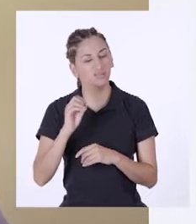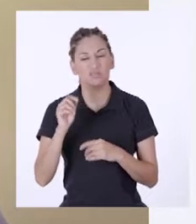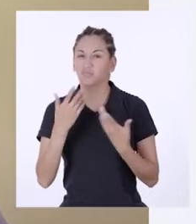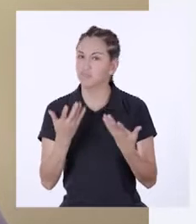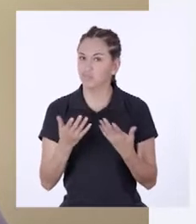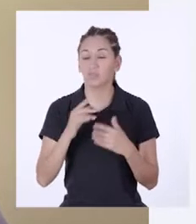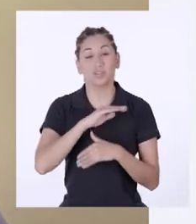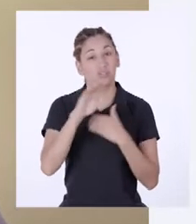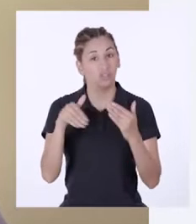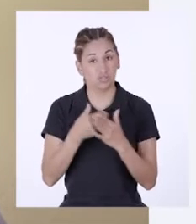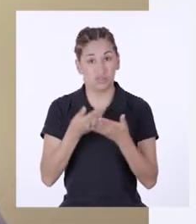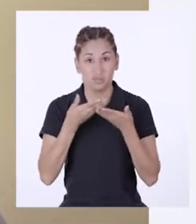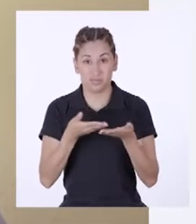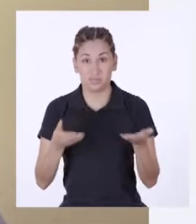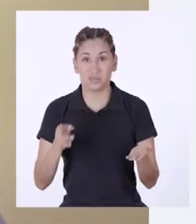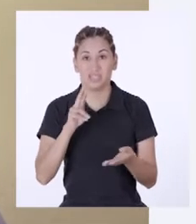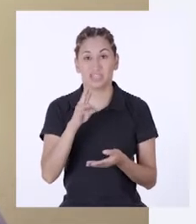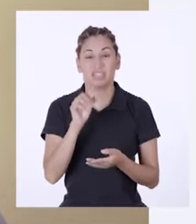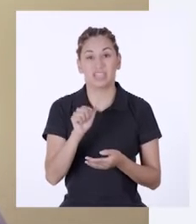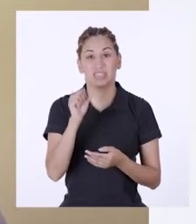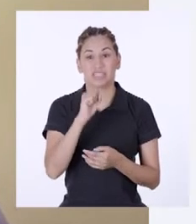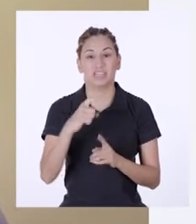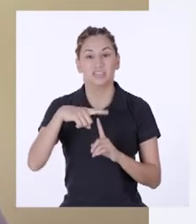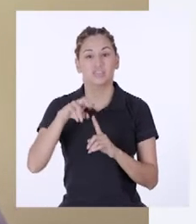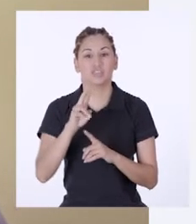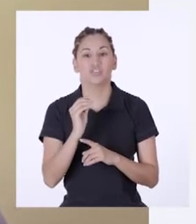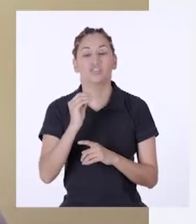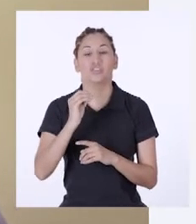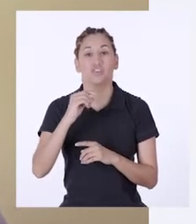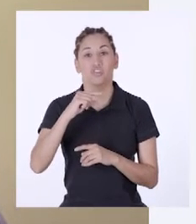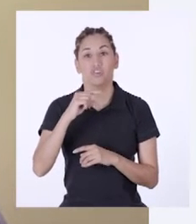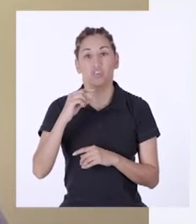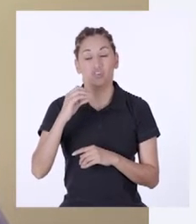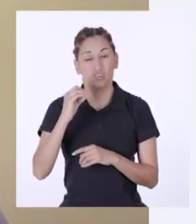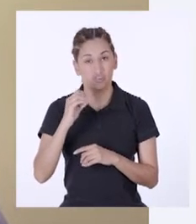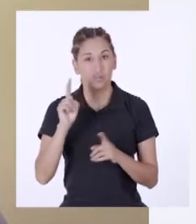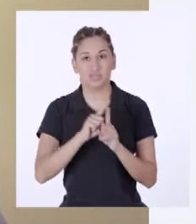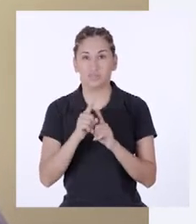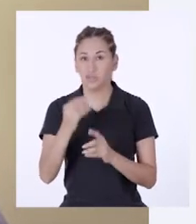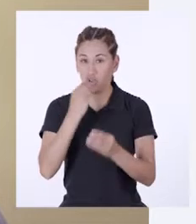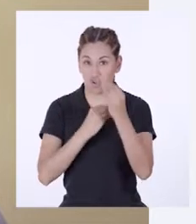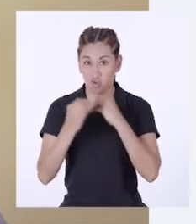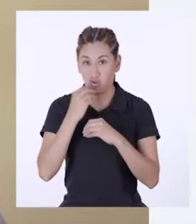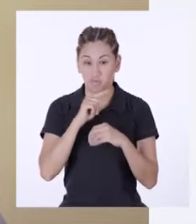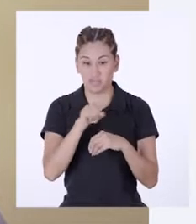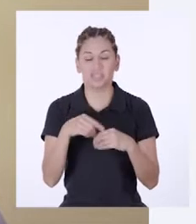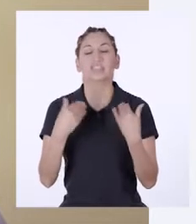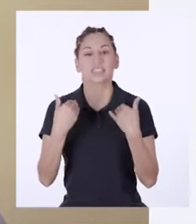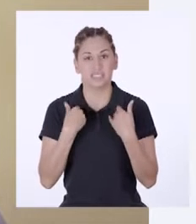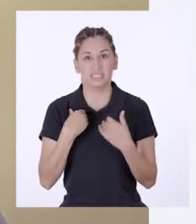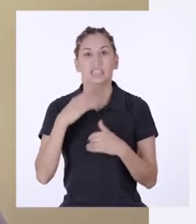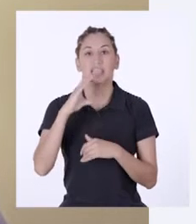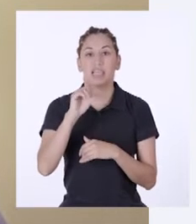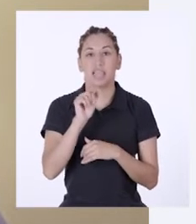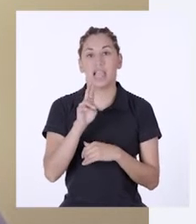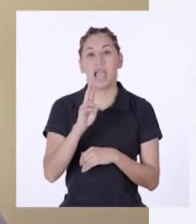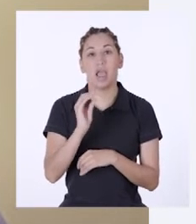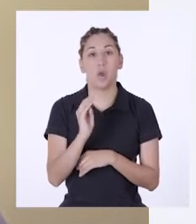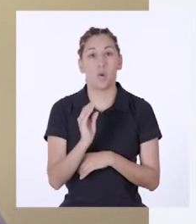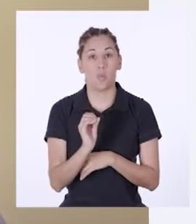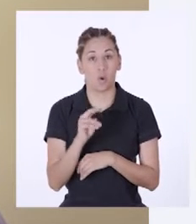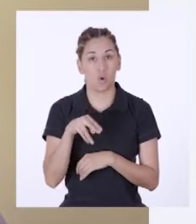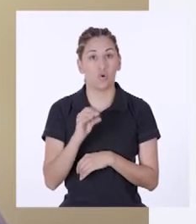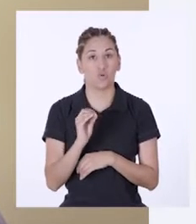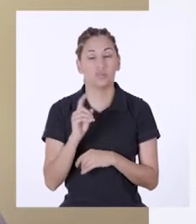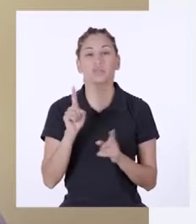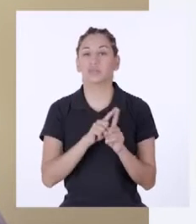los materiales orgánicos, como los rastrojos vegetales y los restos de comida, están constituidos por carbono y nitrógeno, entre